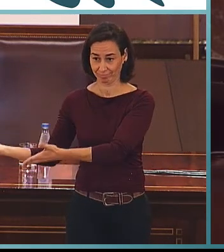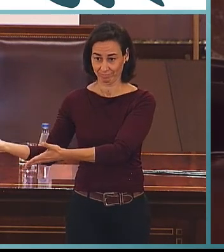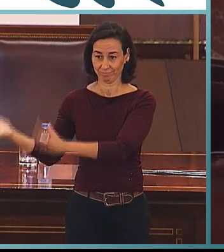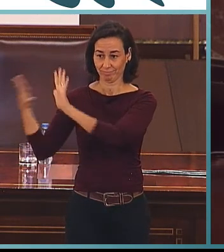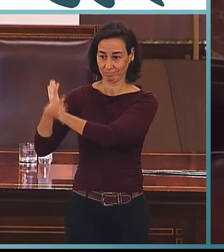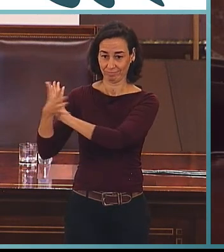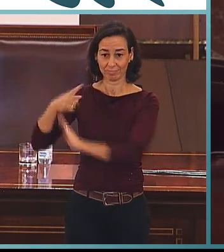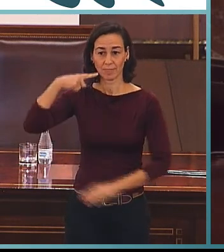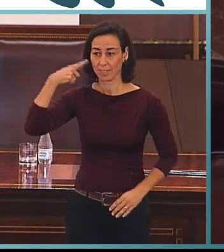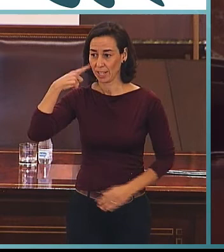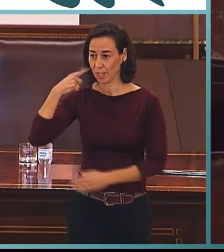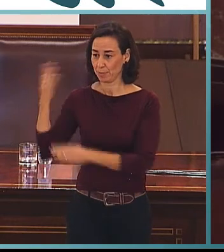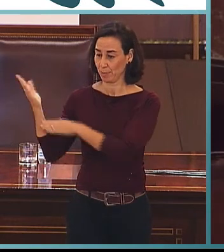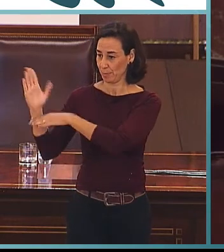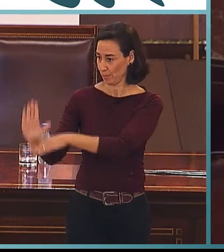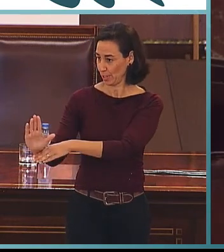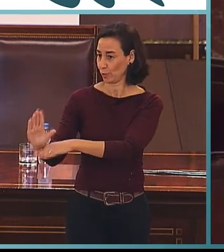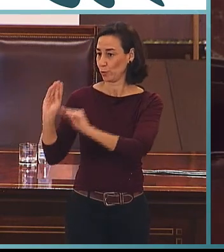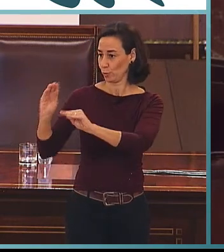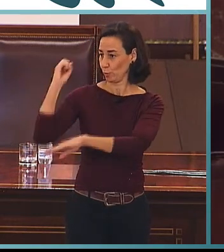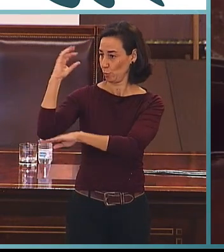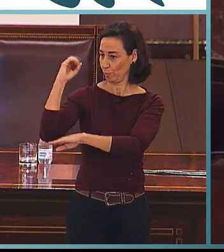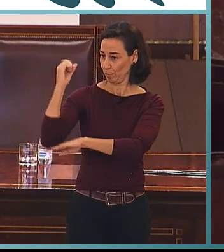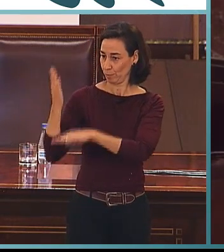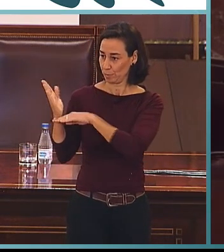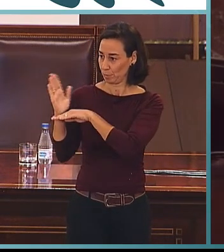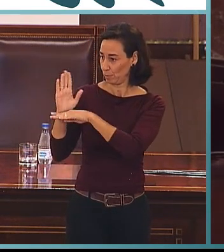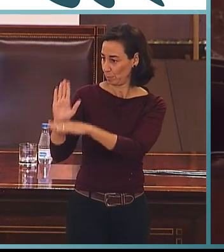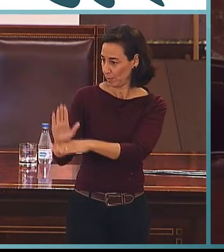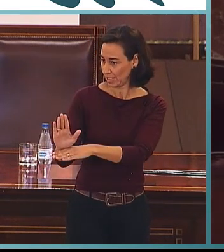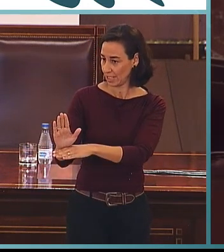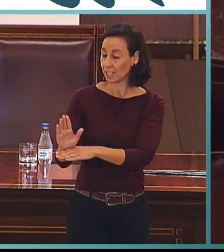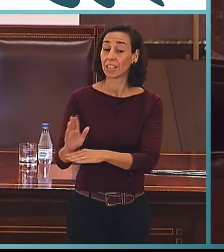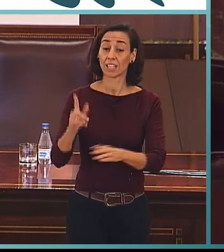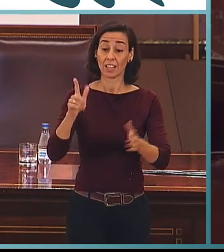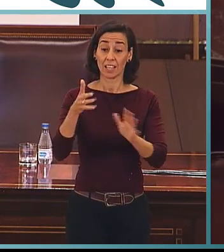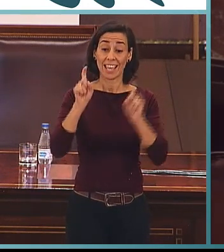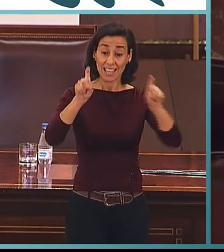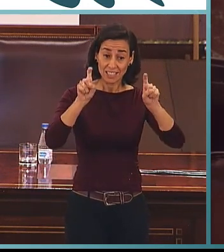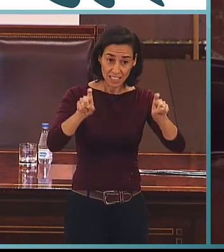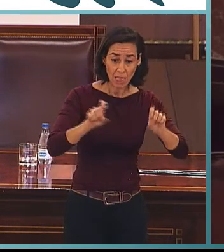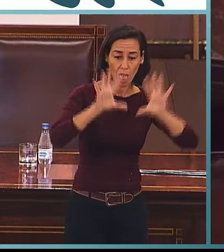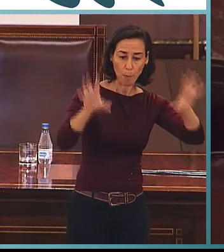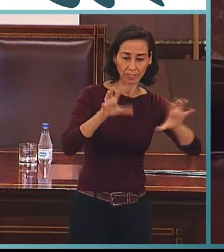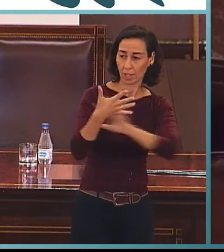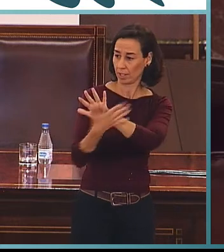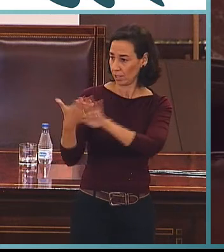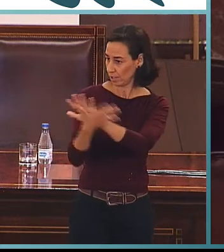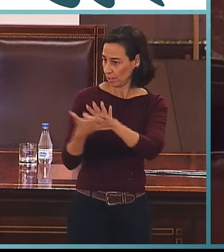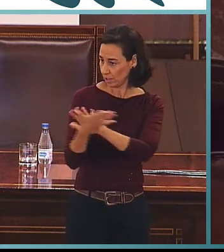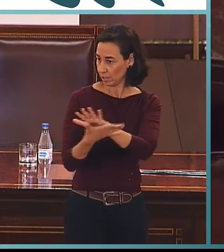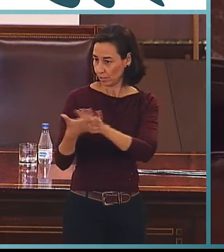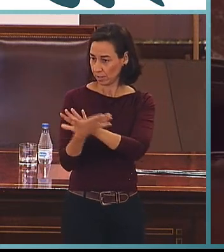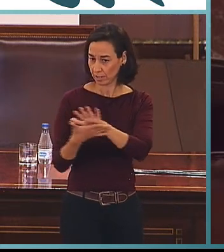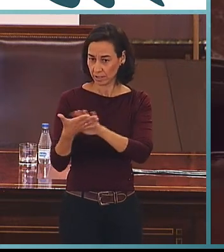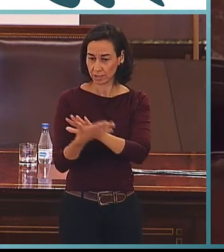Emilio Ferreiro para que nos haga su presentación. la enseñanza y aprendizaje de la lengua de signos española